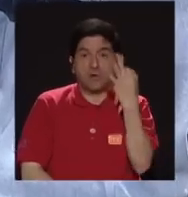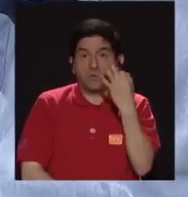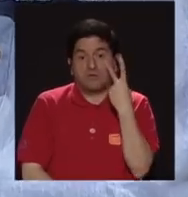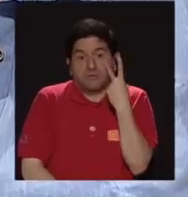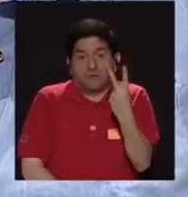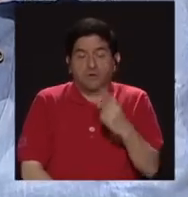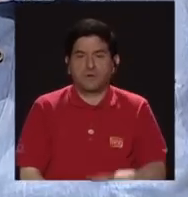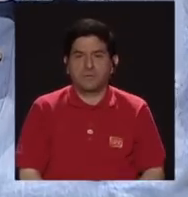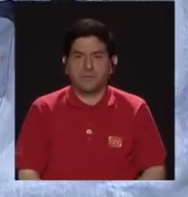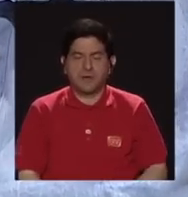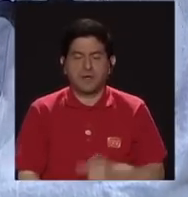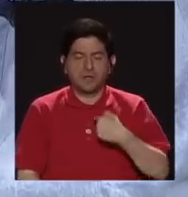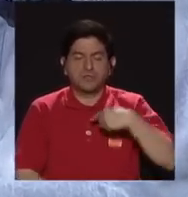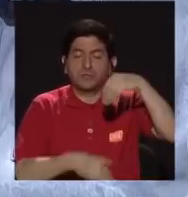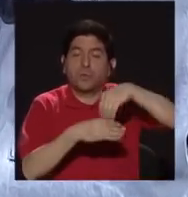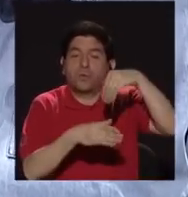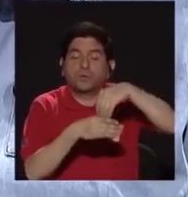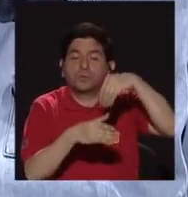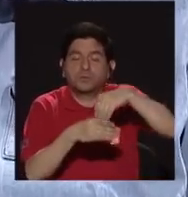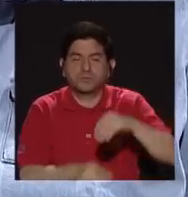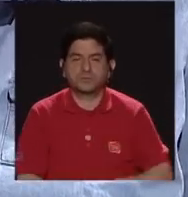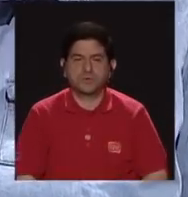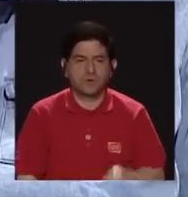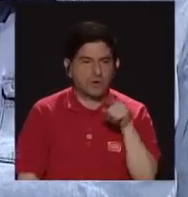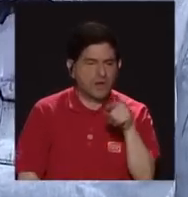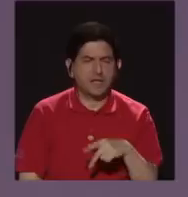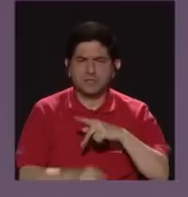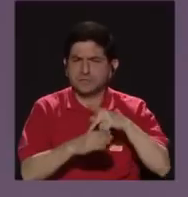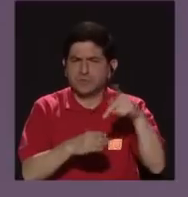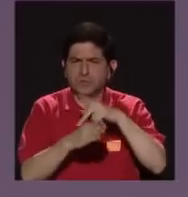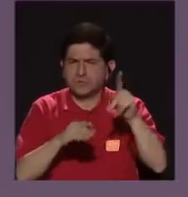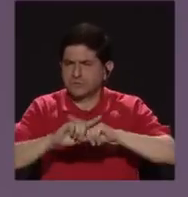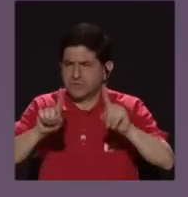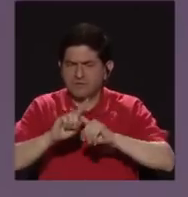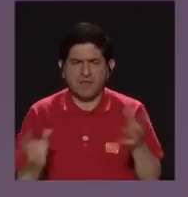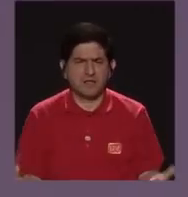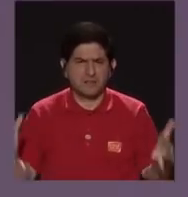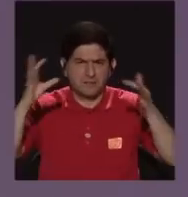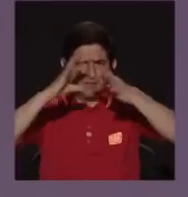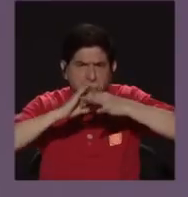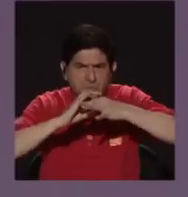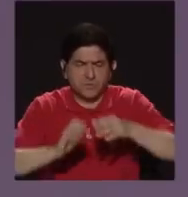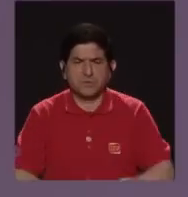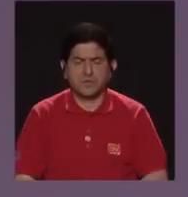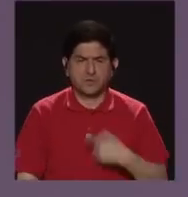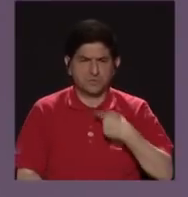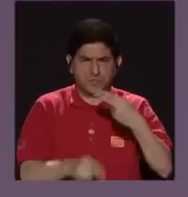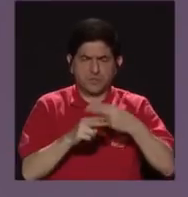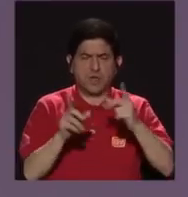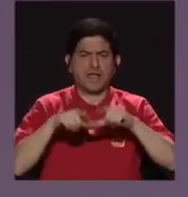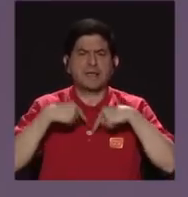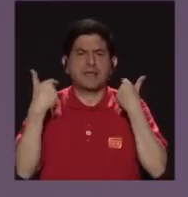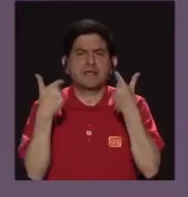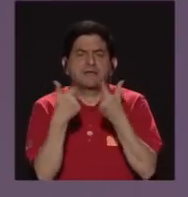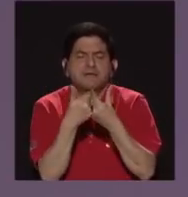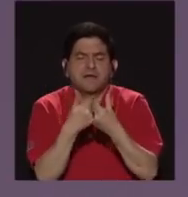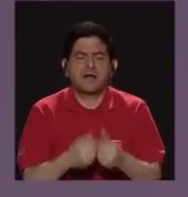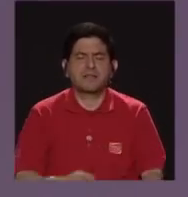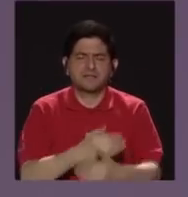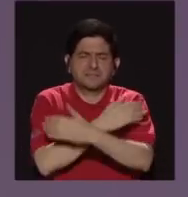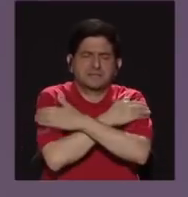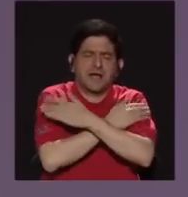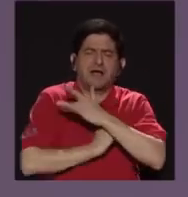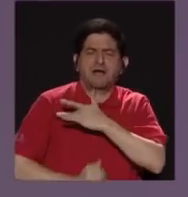verla, el aporte que quisiera dar, esa cantidad de profesionales que se unieron a esto que llamé brigadas, abrazos del alma,